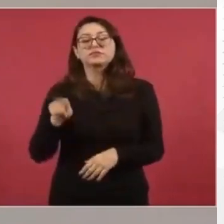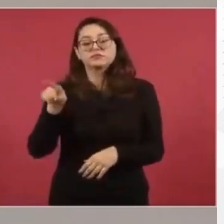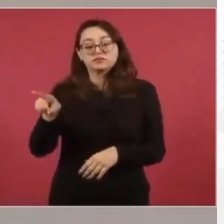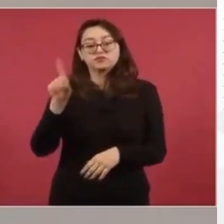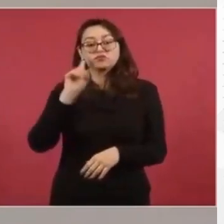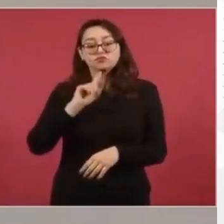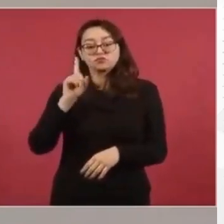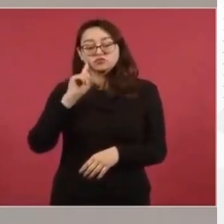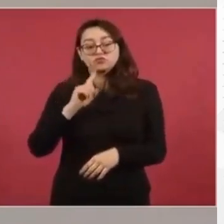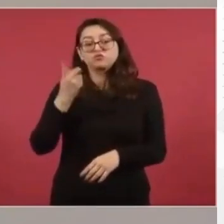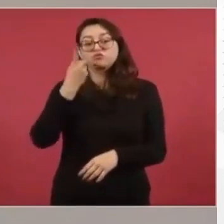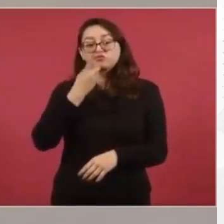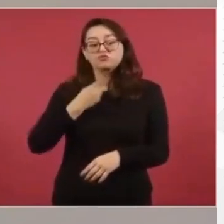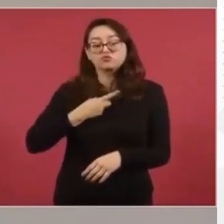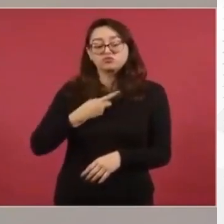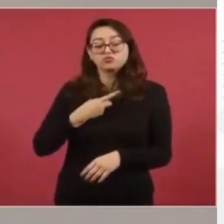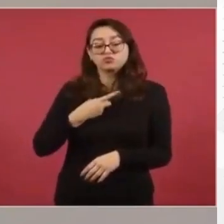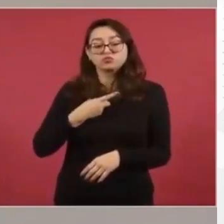la oficial me dijo